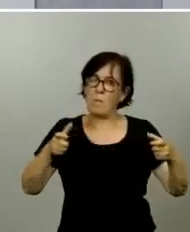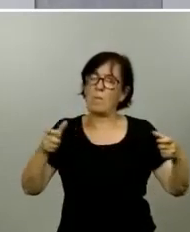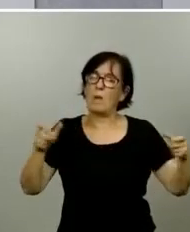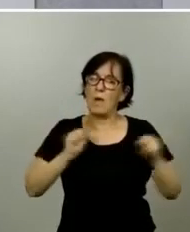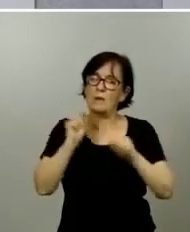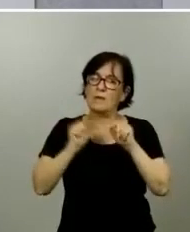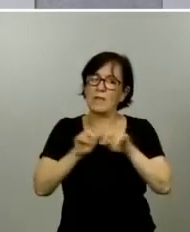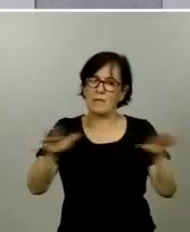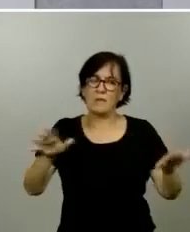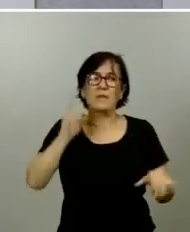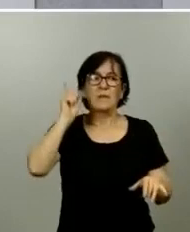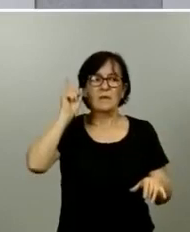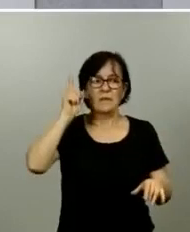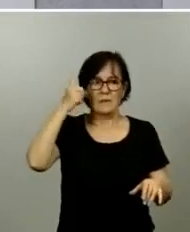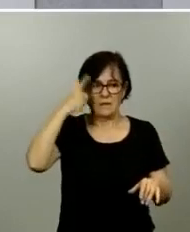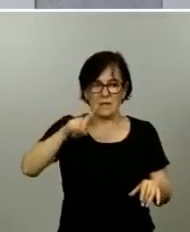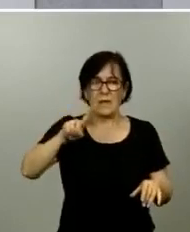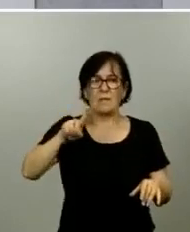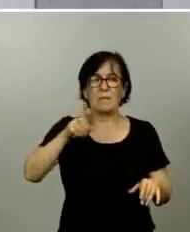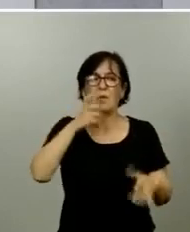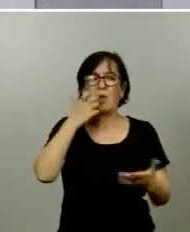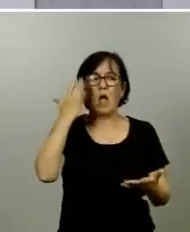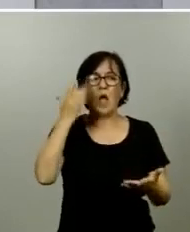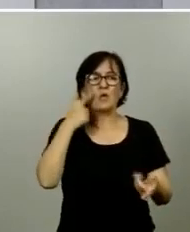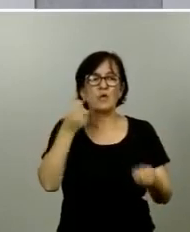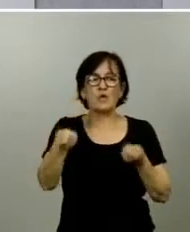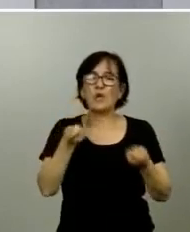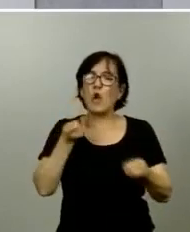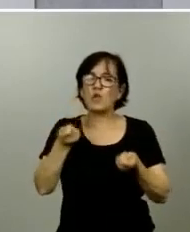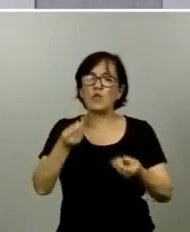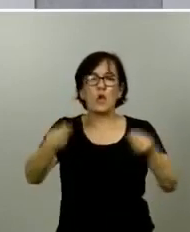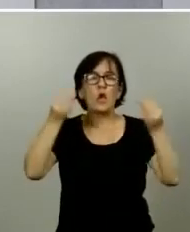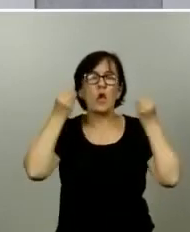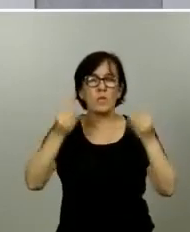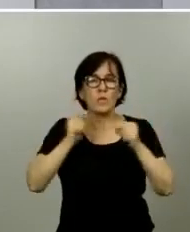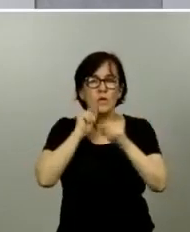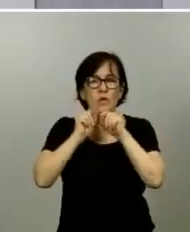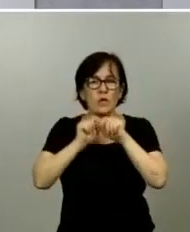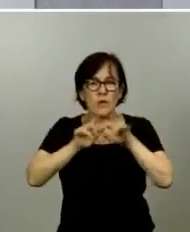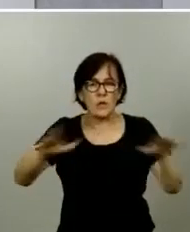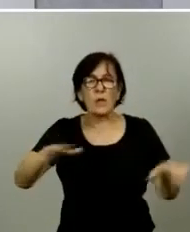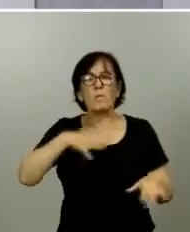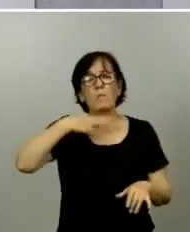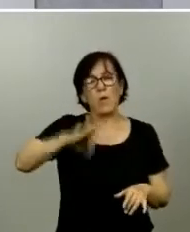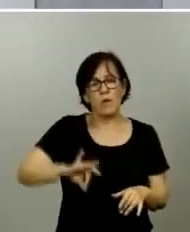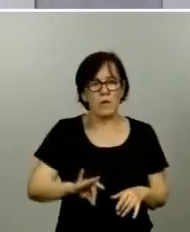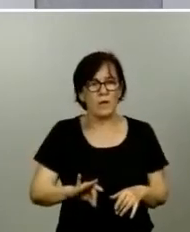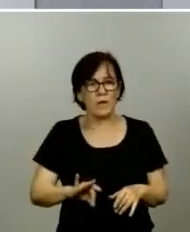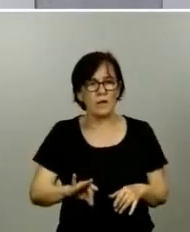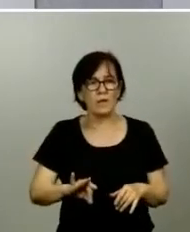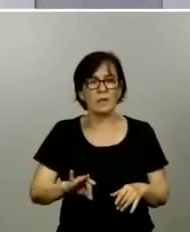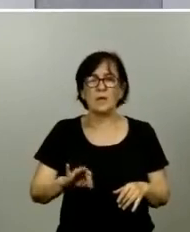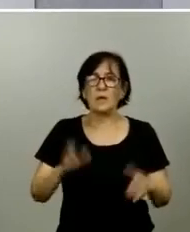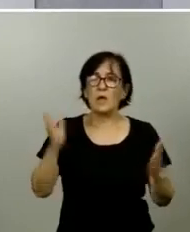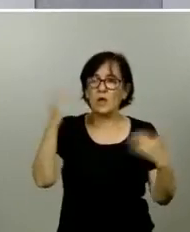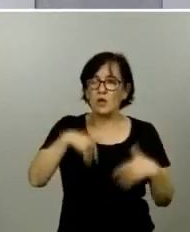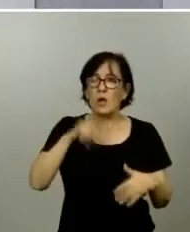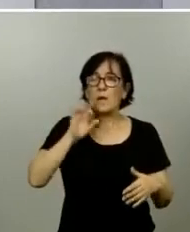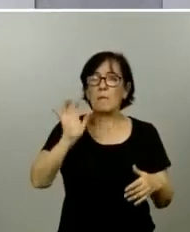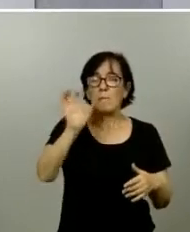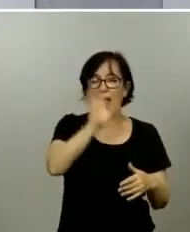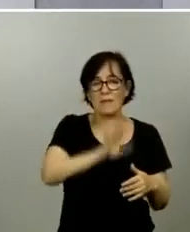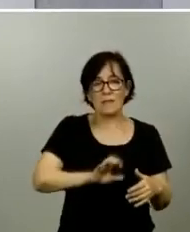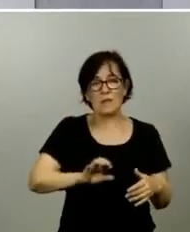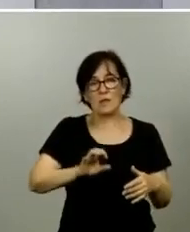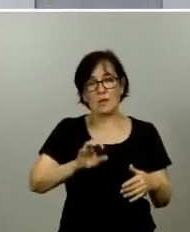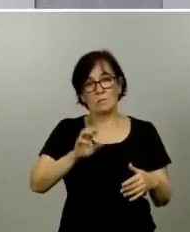también sabemos que si hay un control muy bueno de la transmisión podría ser que si no hay muchos países dentro de 3, 4,